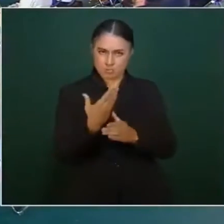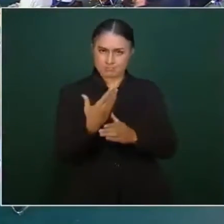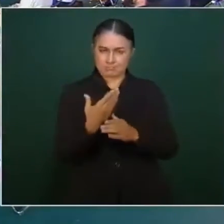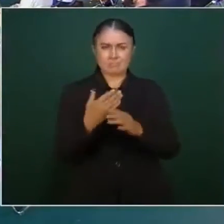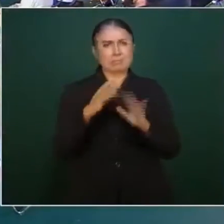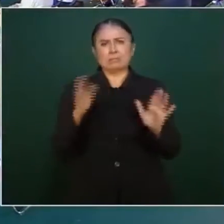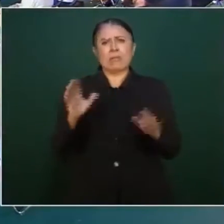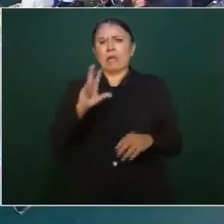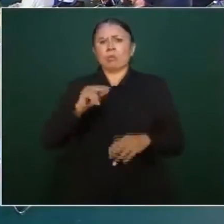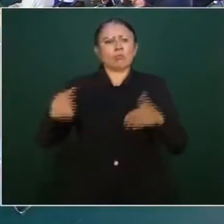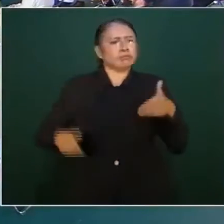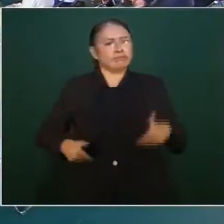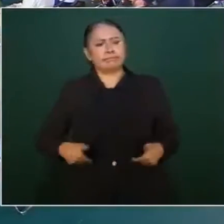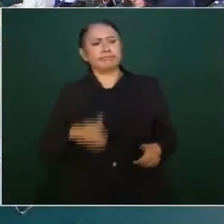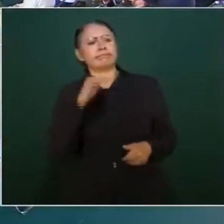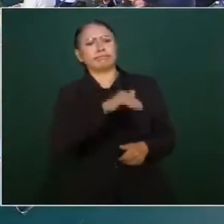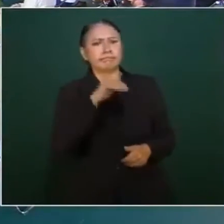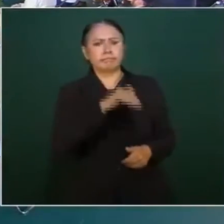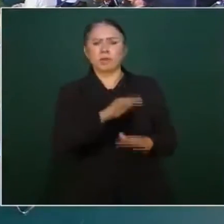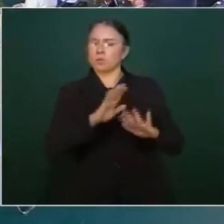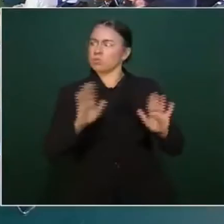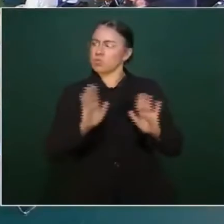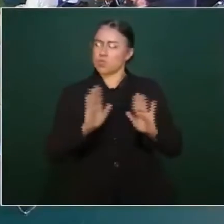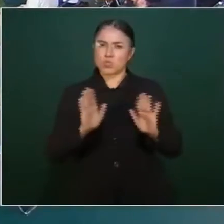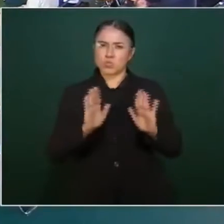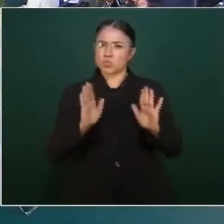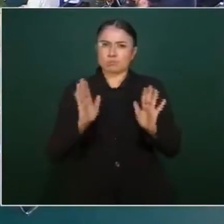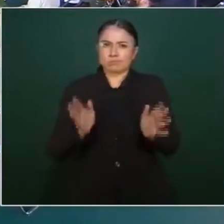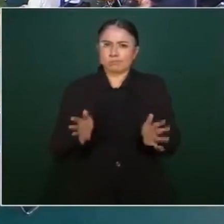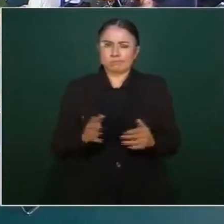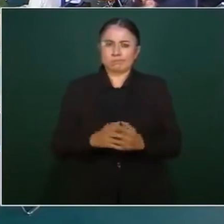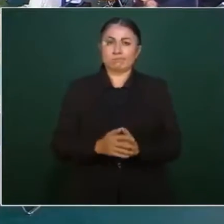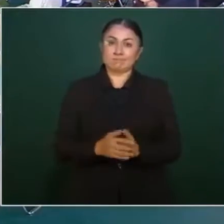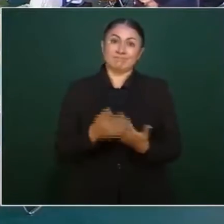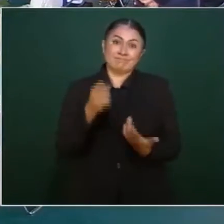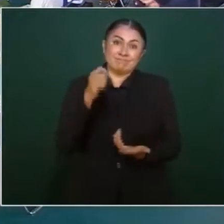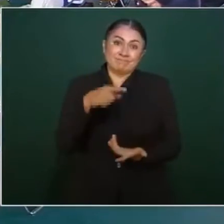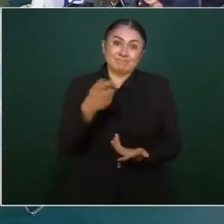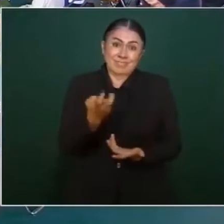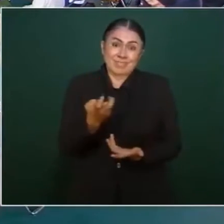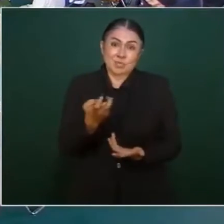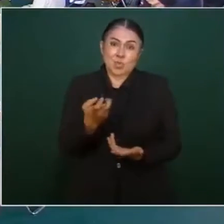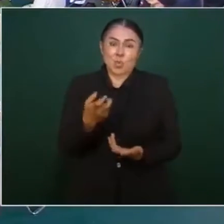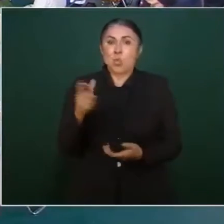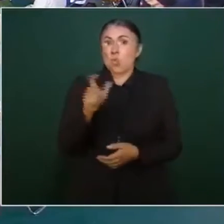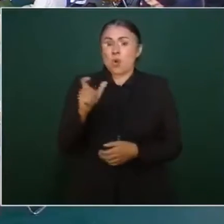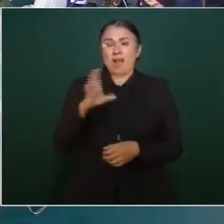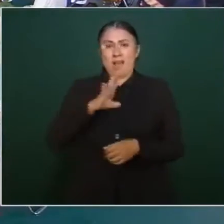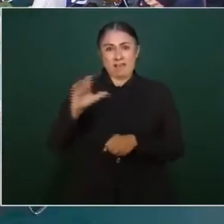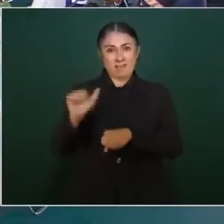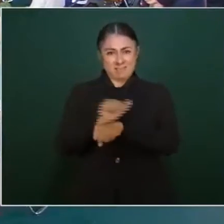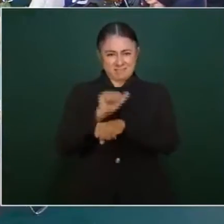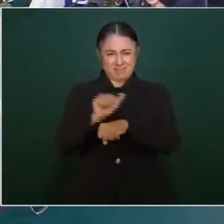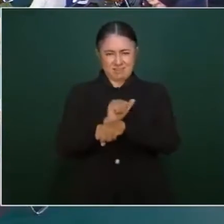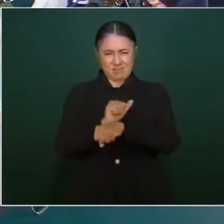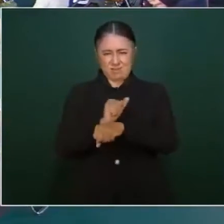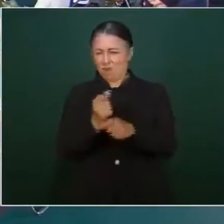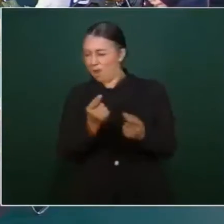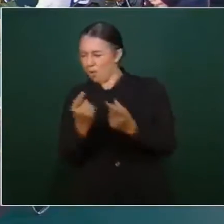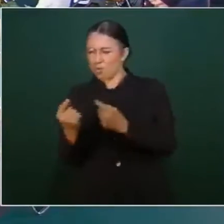a ser molestados, porque eso es también lo otro, que para tener un carro en algunos lugares